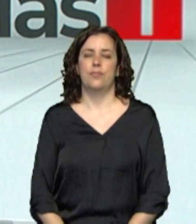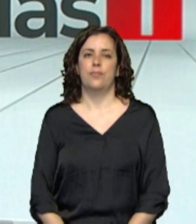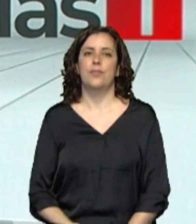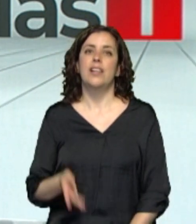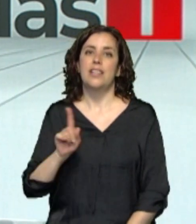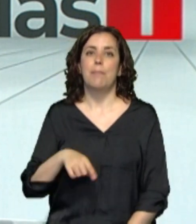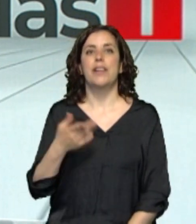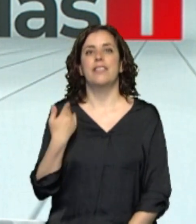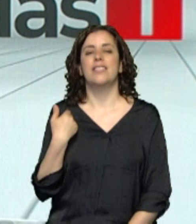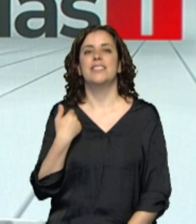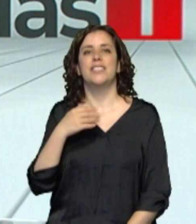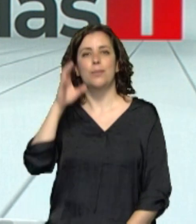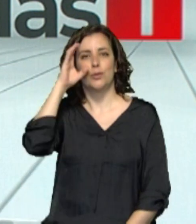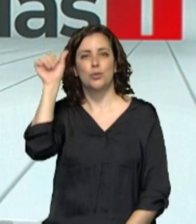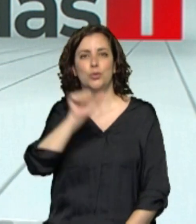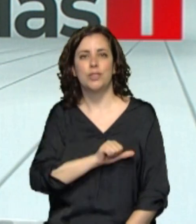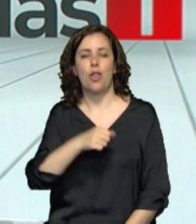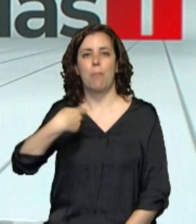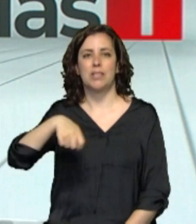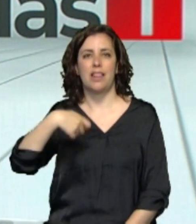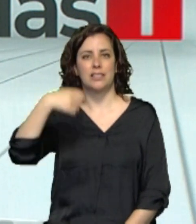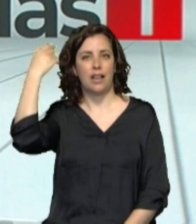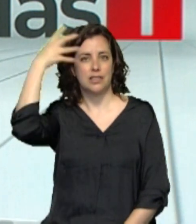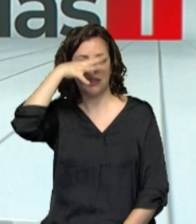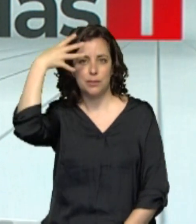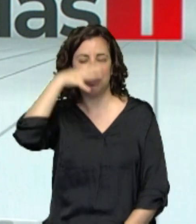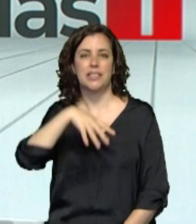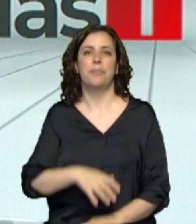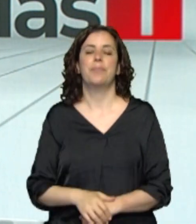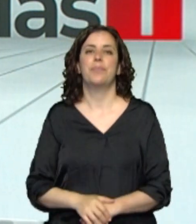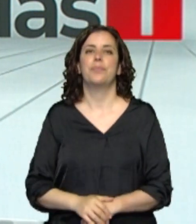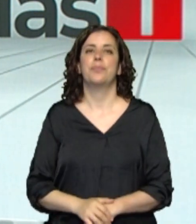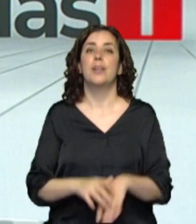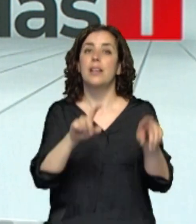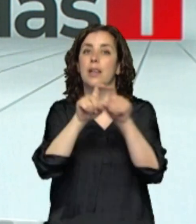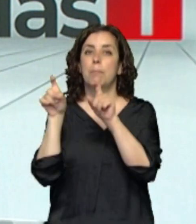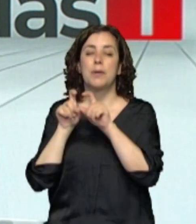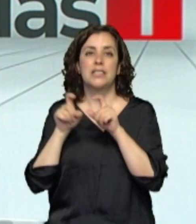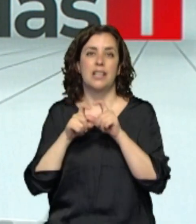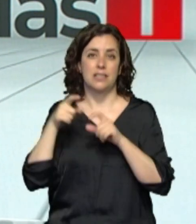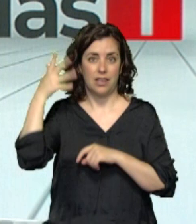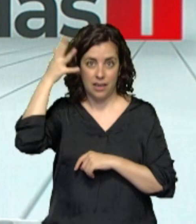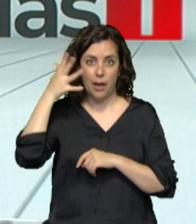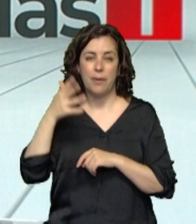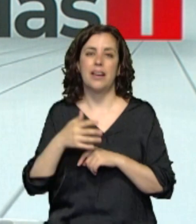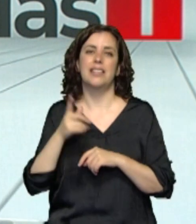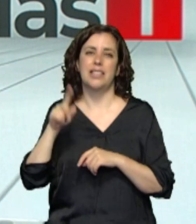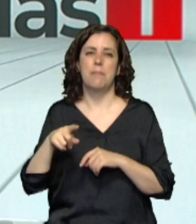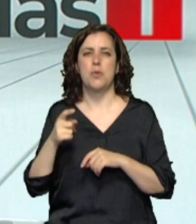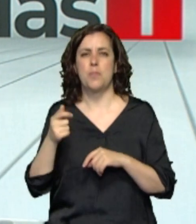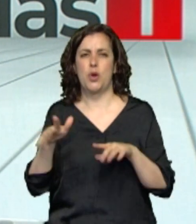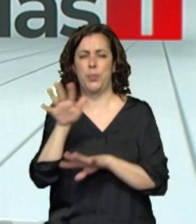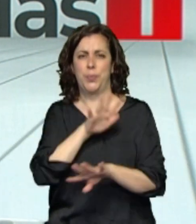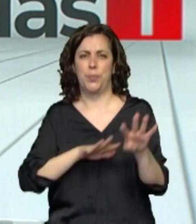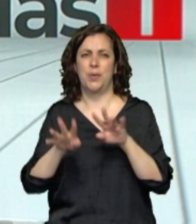la presidenta del gobierno de Navarra, María Chivite, ante los empresarios navarros y en medio de esa tormenta política desatada con la reforma